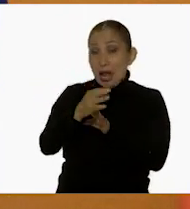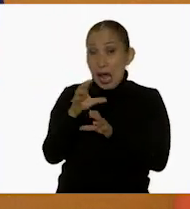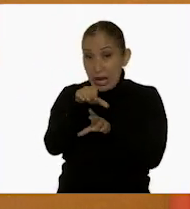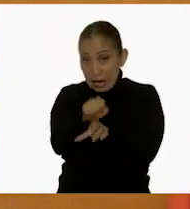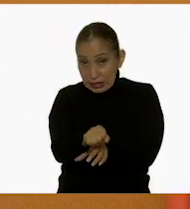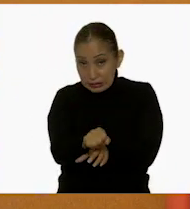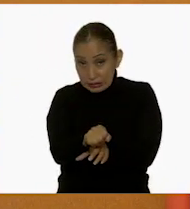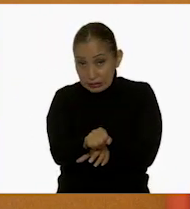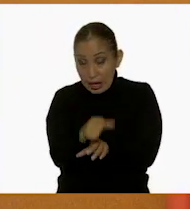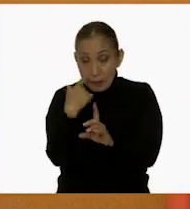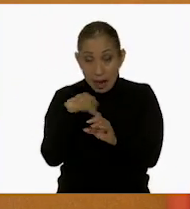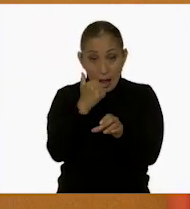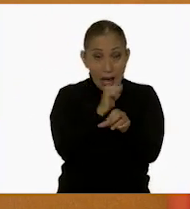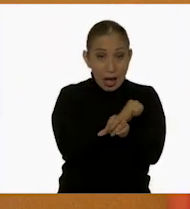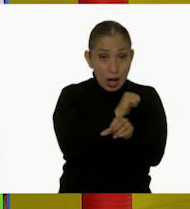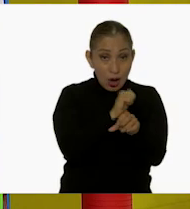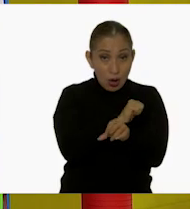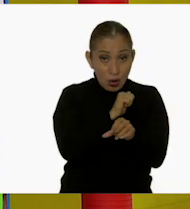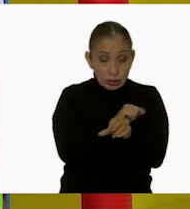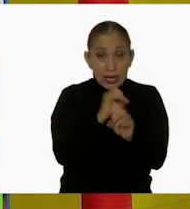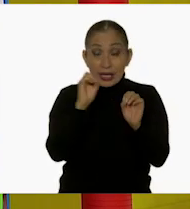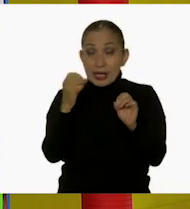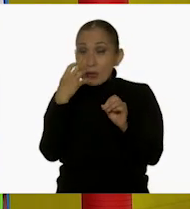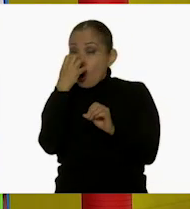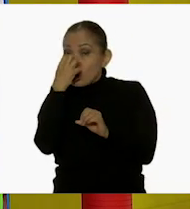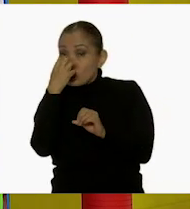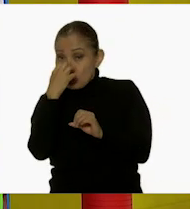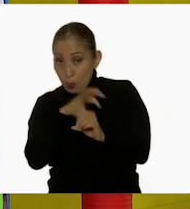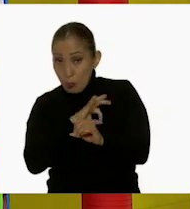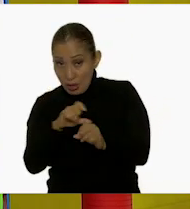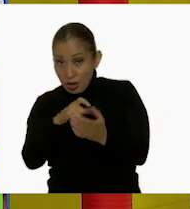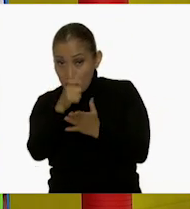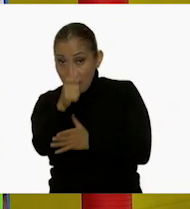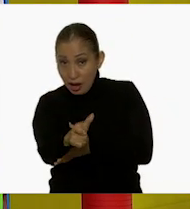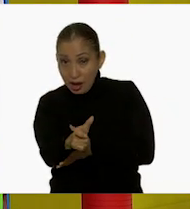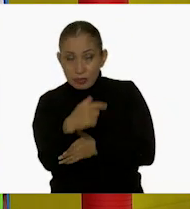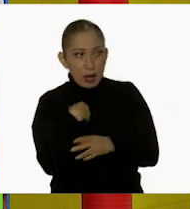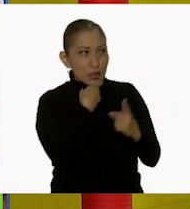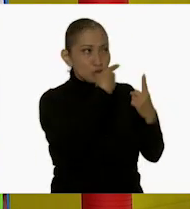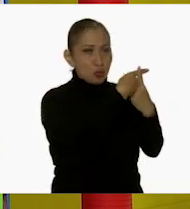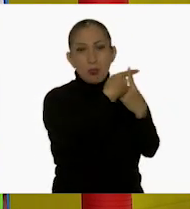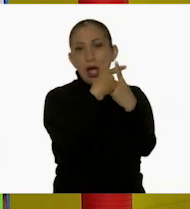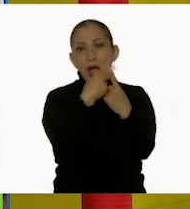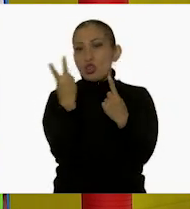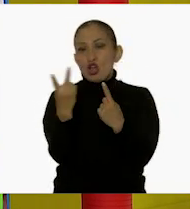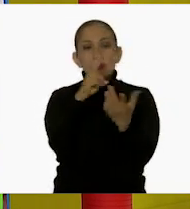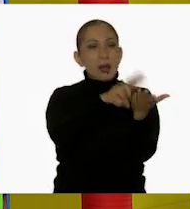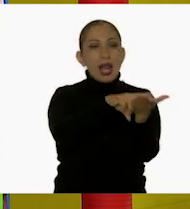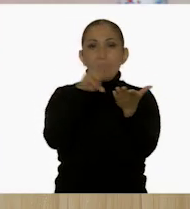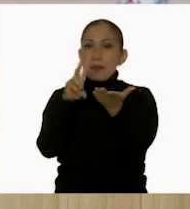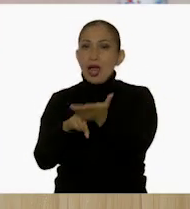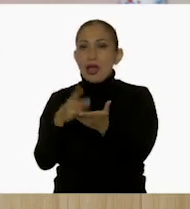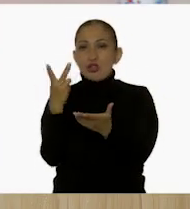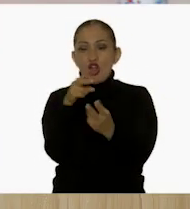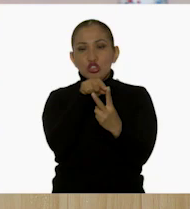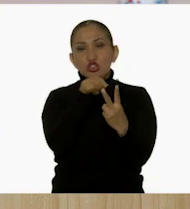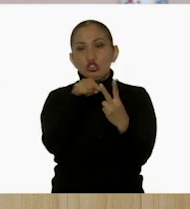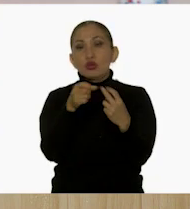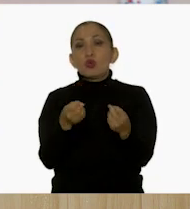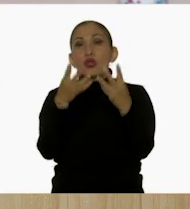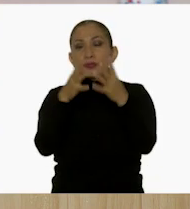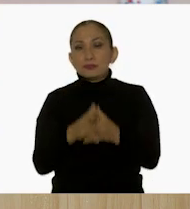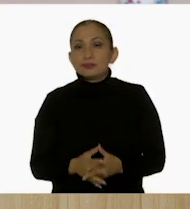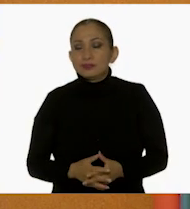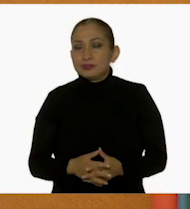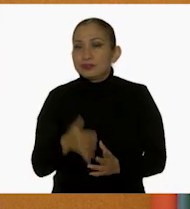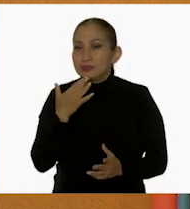va a alcanzar para el camión y el peluche? Ah, pues yo creo que podríamos sumar el costo de los dos. Sí. ¿Sí? Sí. Muy